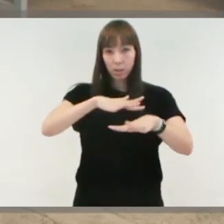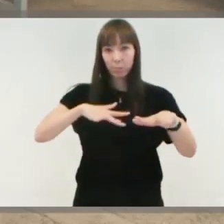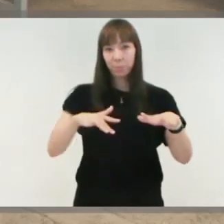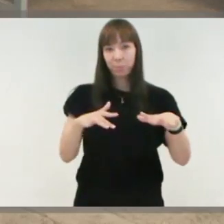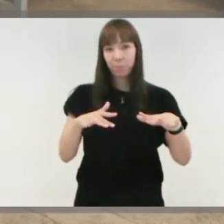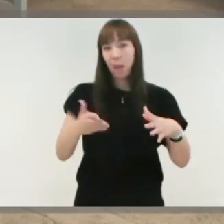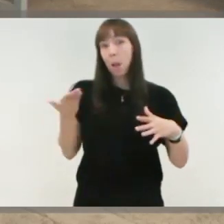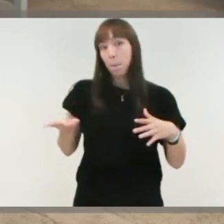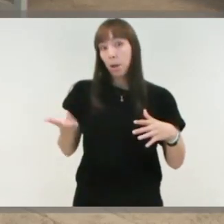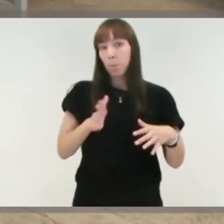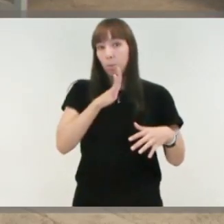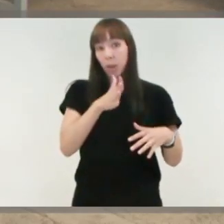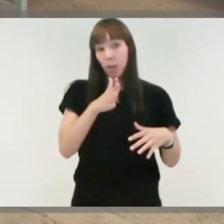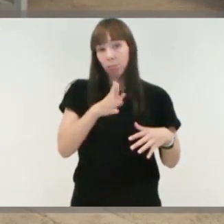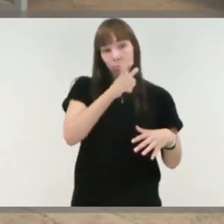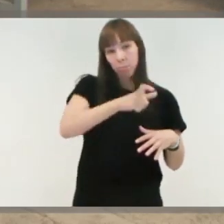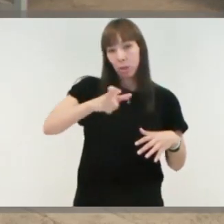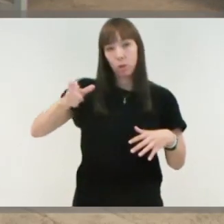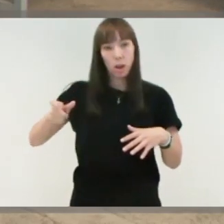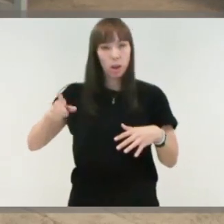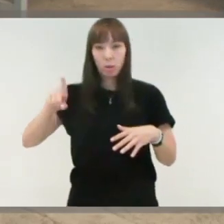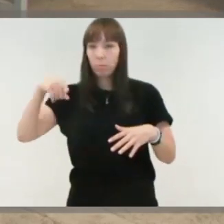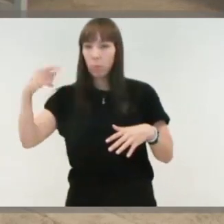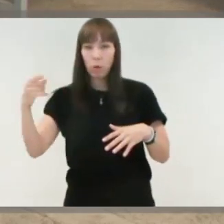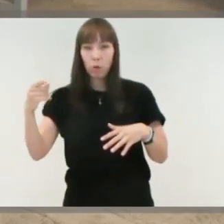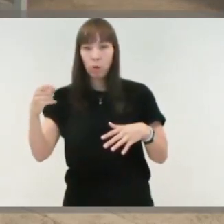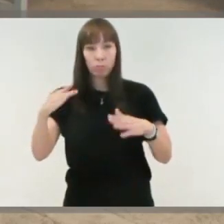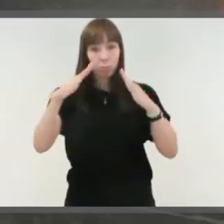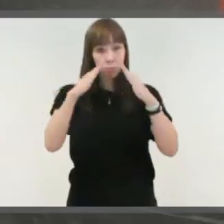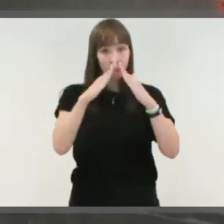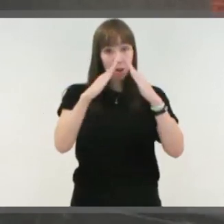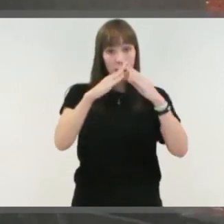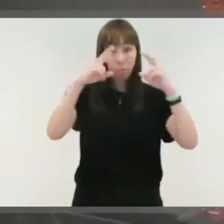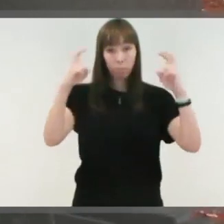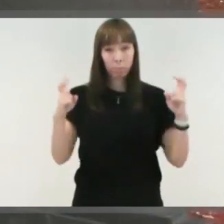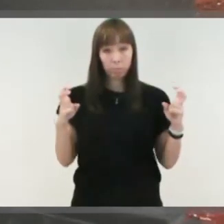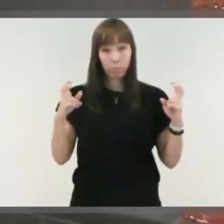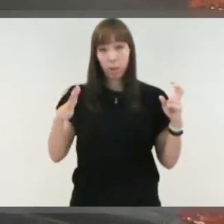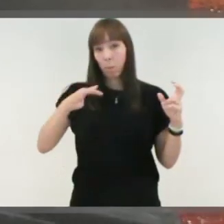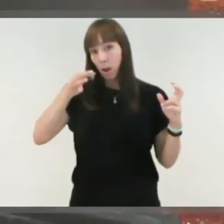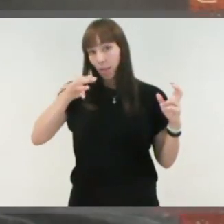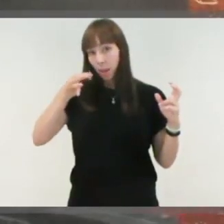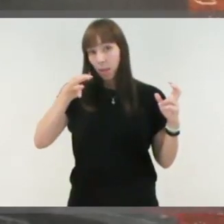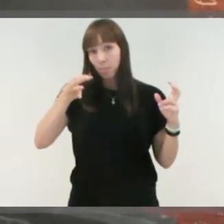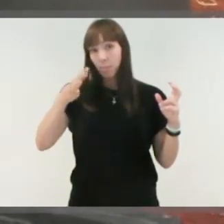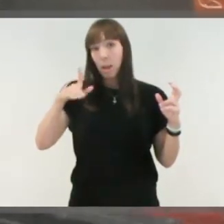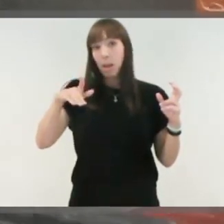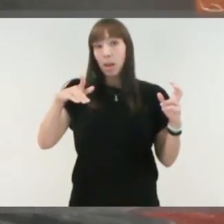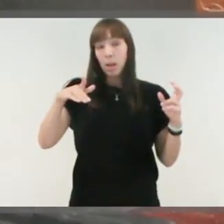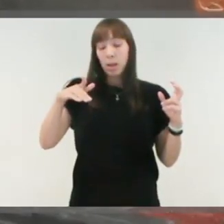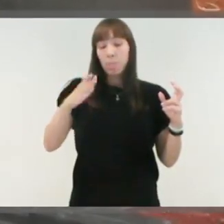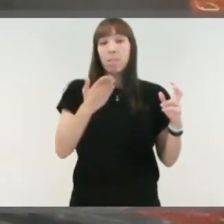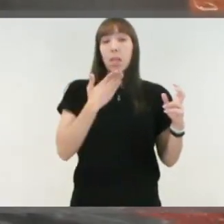creo que es importante porque son personas que tampoco tienen a lo mejor mucha facilidad después por la tarde en casa de tener